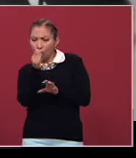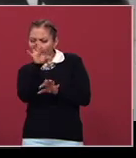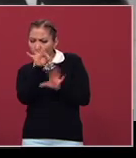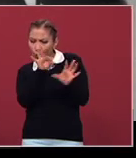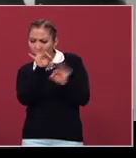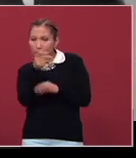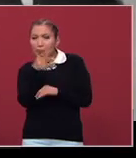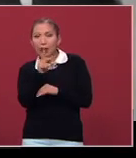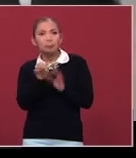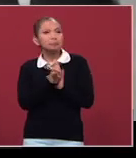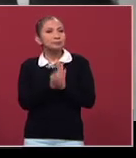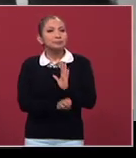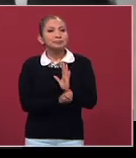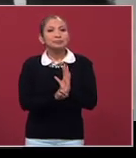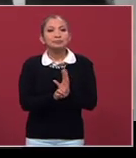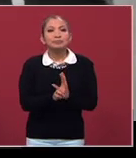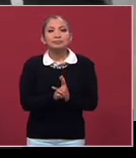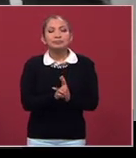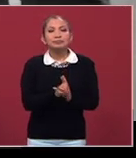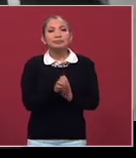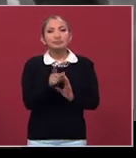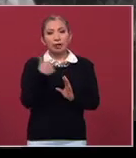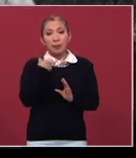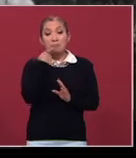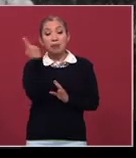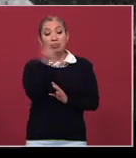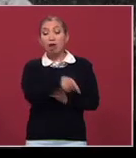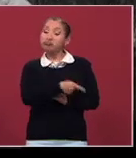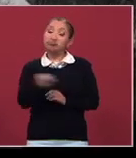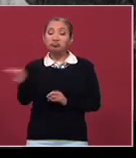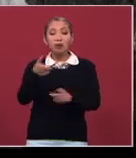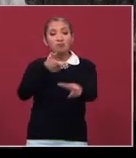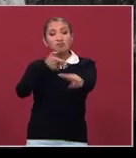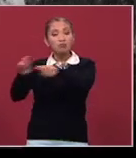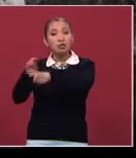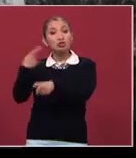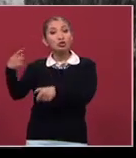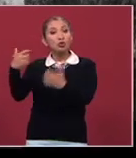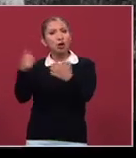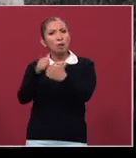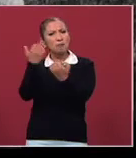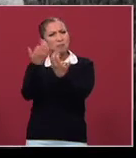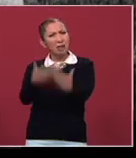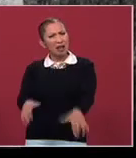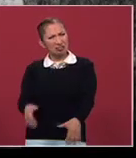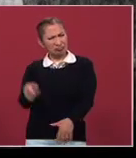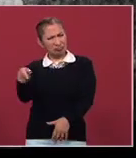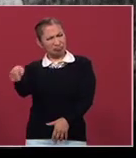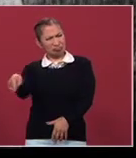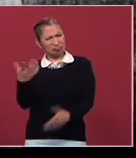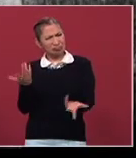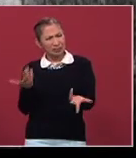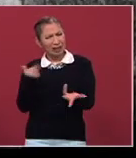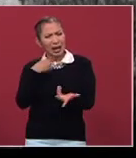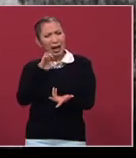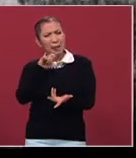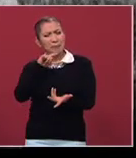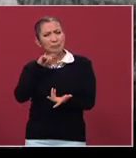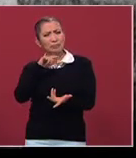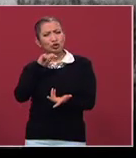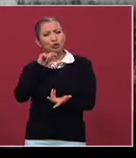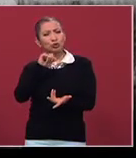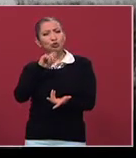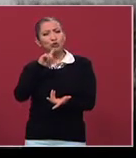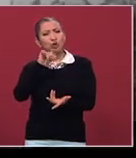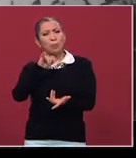pero por ejemplo, mandó a fusilar a su compadre, Utilio Montaño, que veremos en la exposición como uno de los intelectuales más importantes del zapatismo.